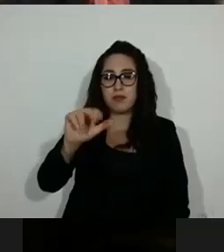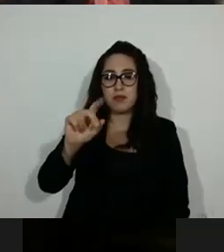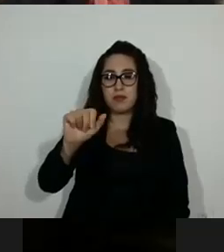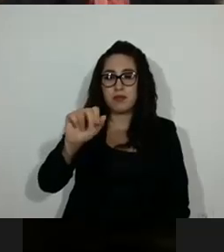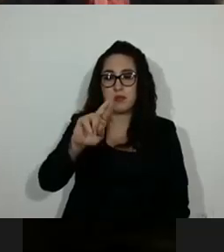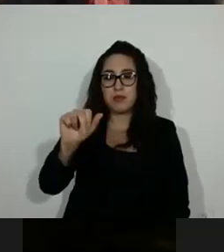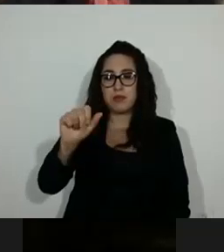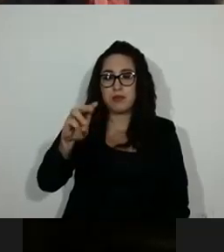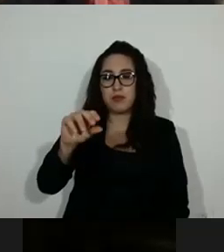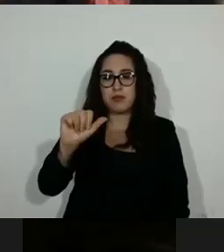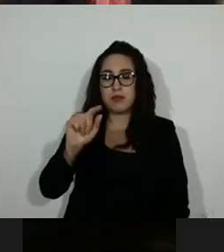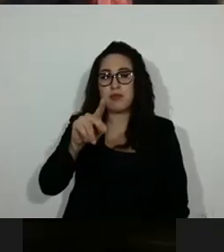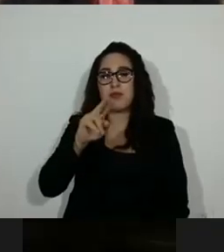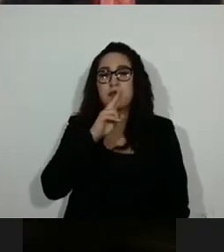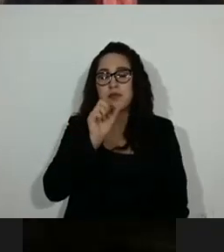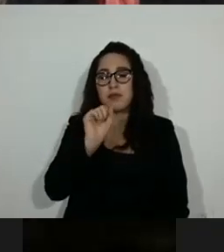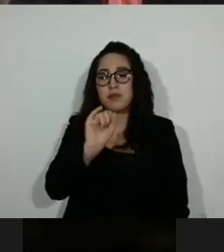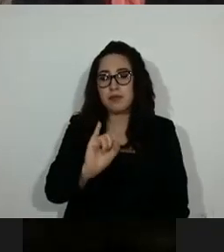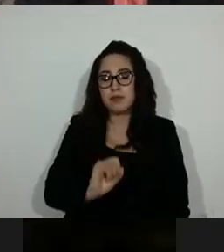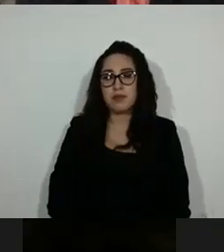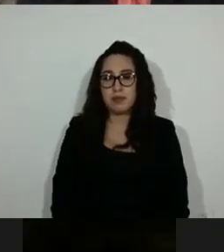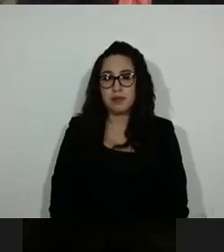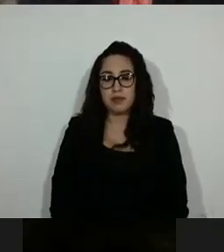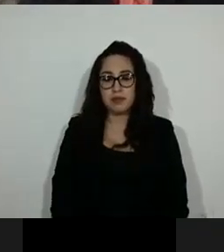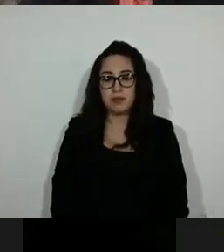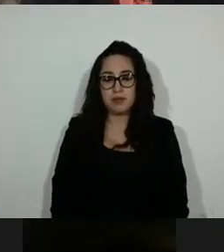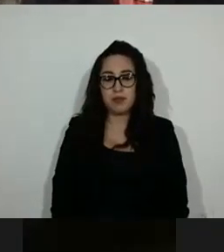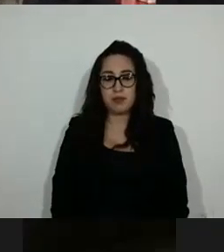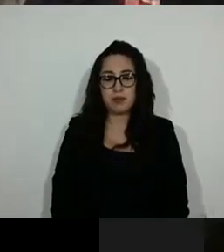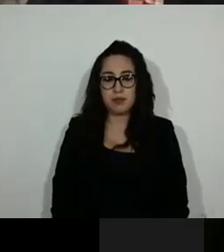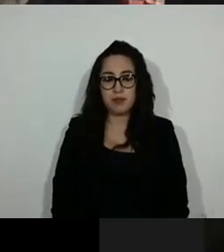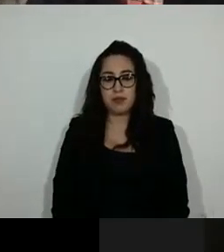Valentina Batres, a favor. Gracias, diputada.